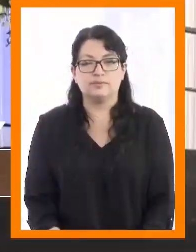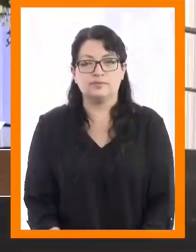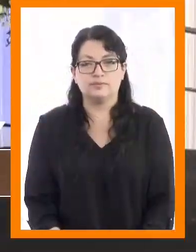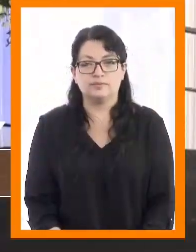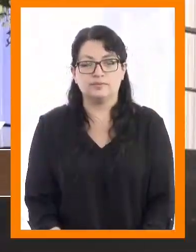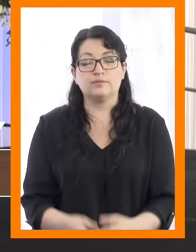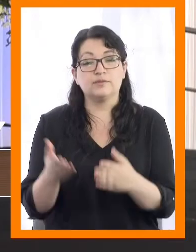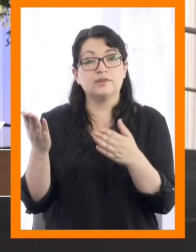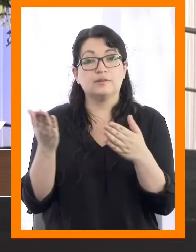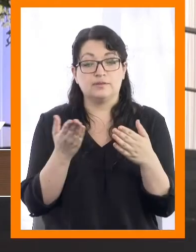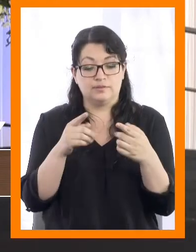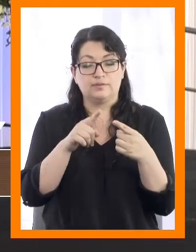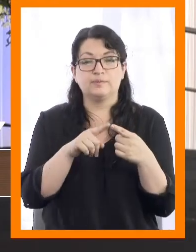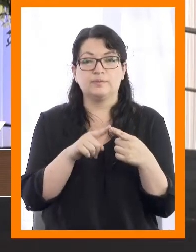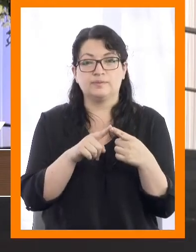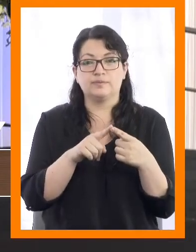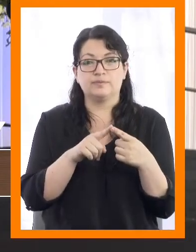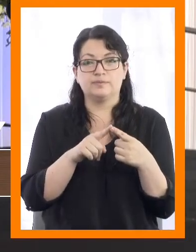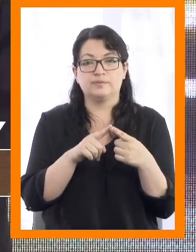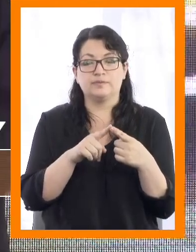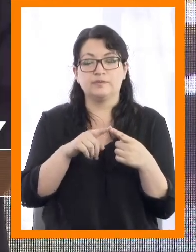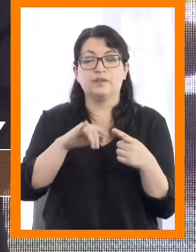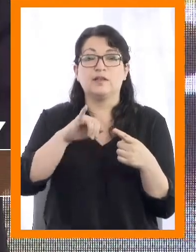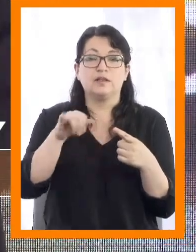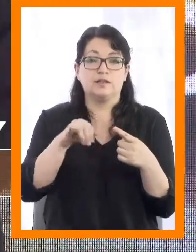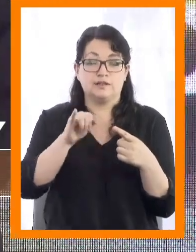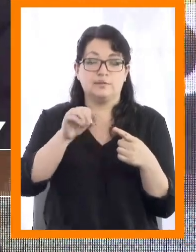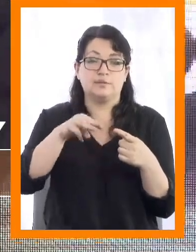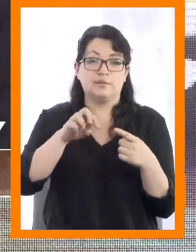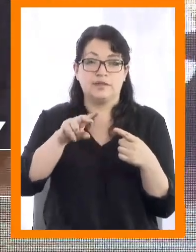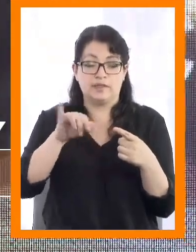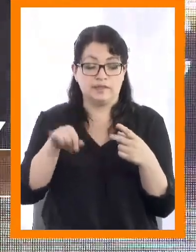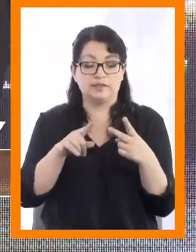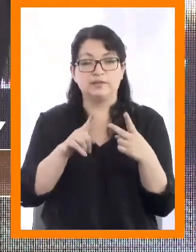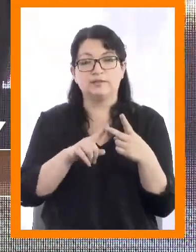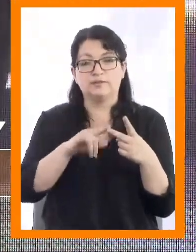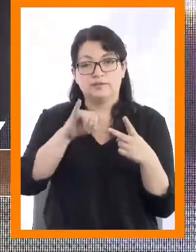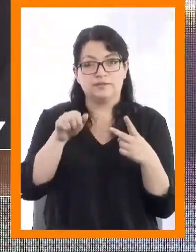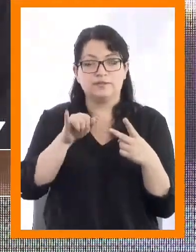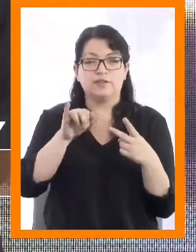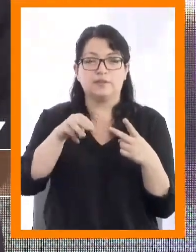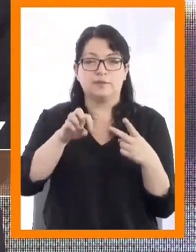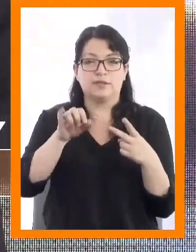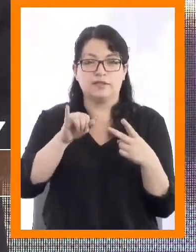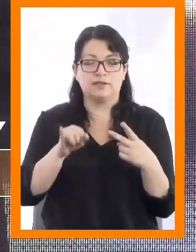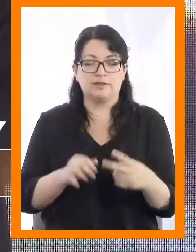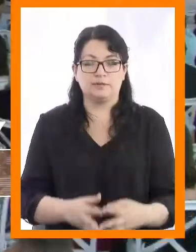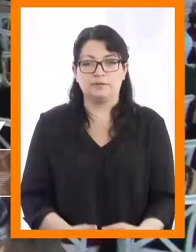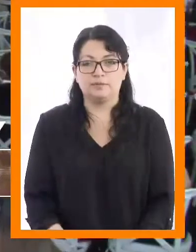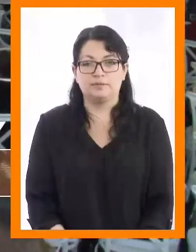Diana Gelitza Jiménez Crespo, Mireia Isabel Jiménez Pedreros.